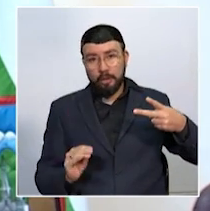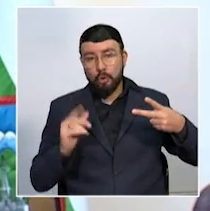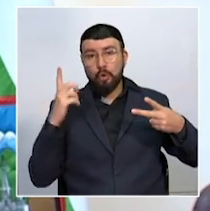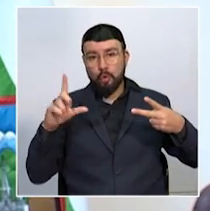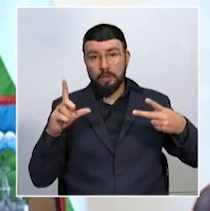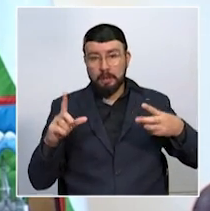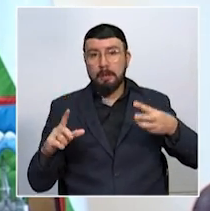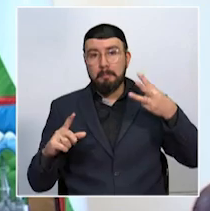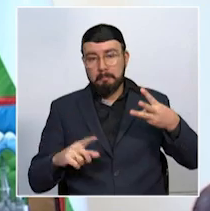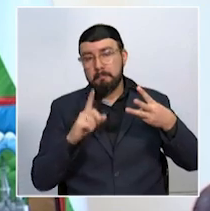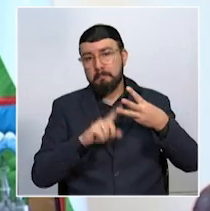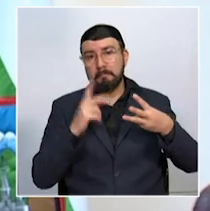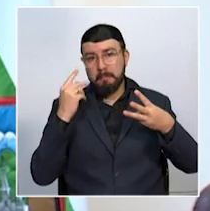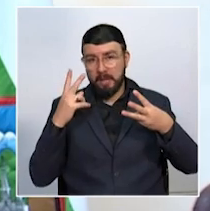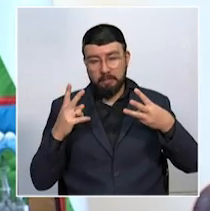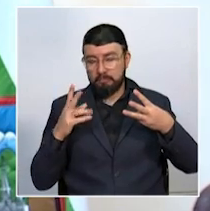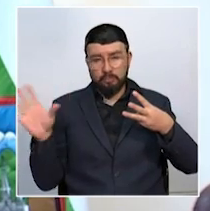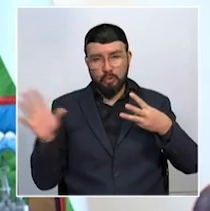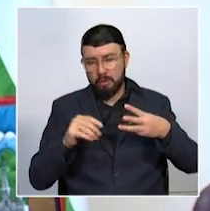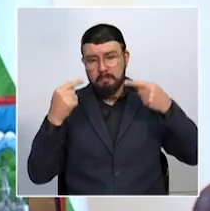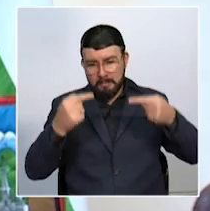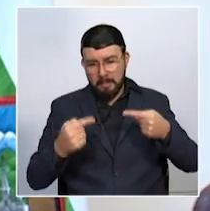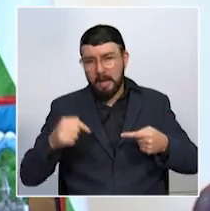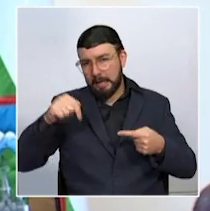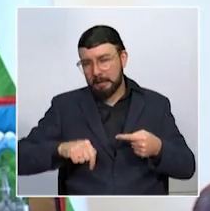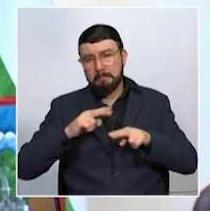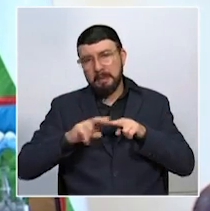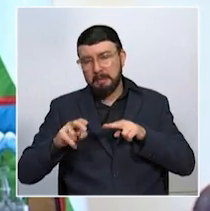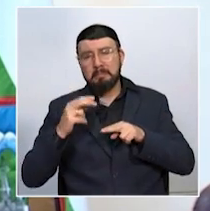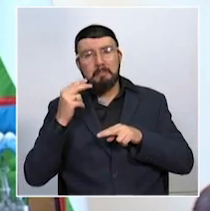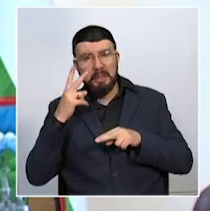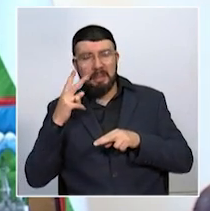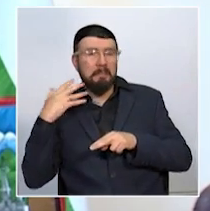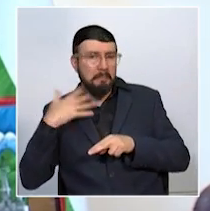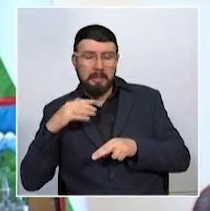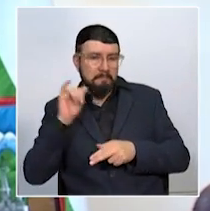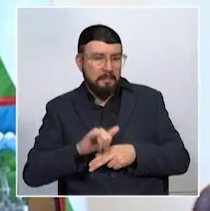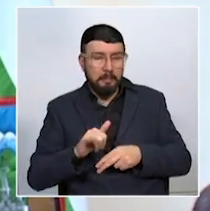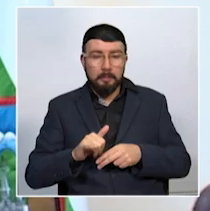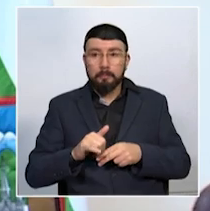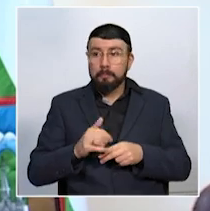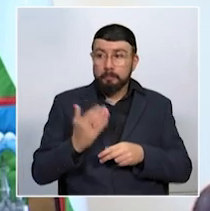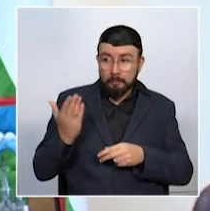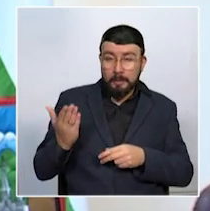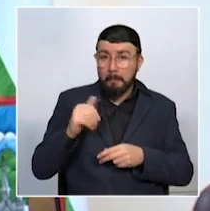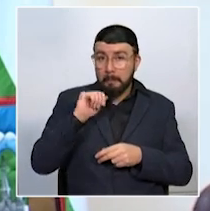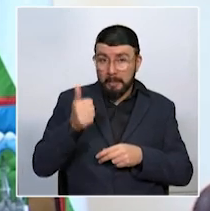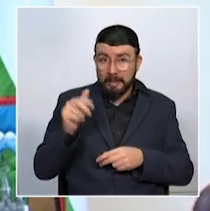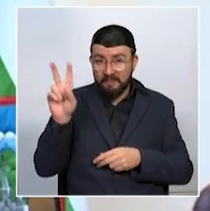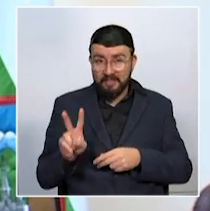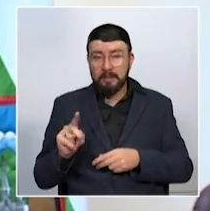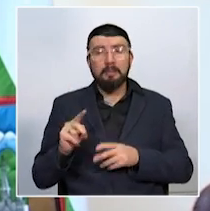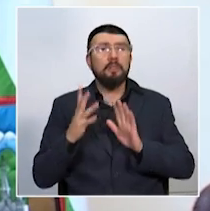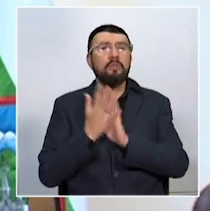Pereira el martes, ambos serán locales. Aquí les contaremos sobre rivales, preparaciones, novedades, pero eso será entonces en nuestra sección deportiva de mañana viernes, si Dios lo permite.